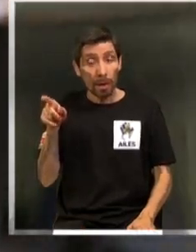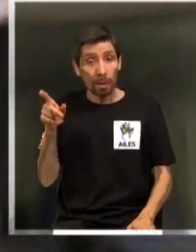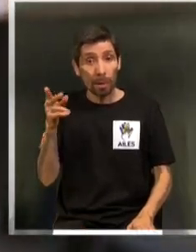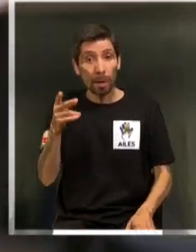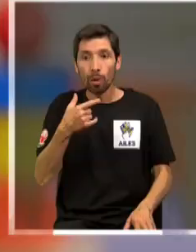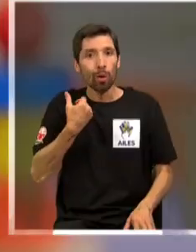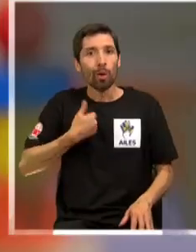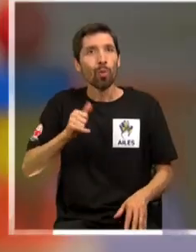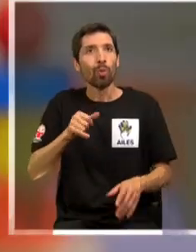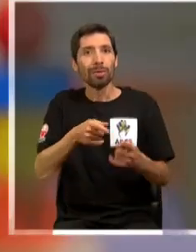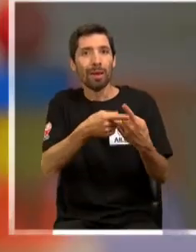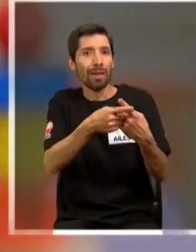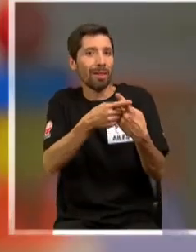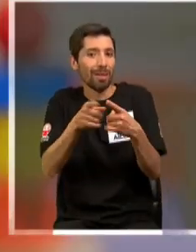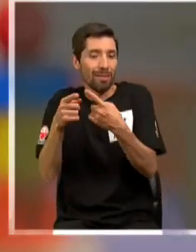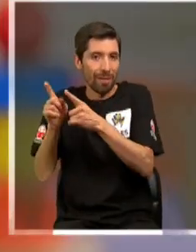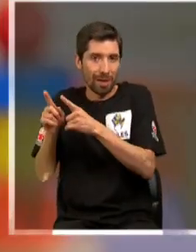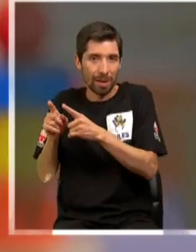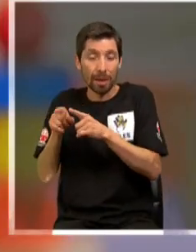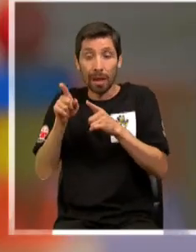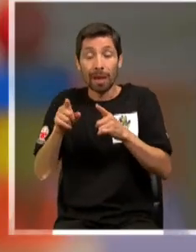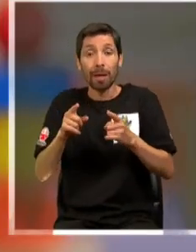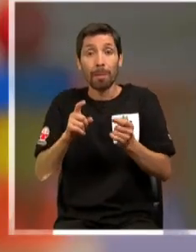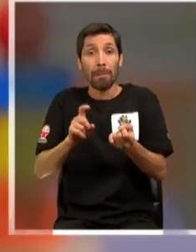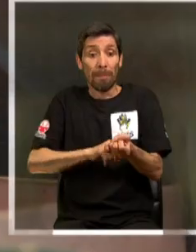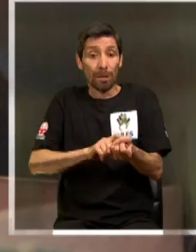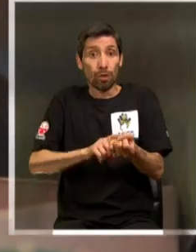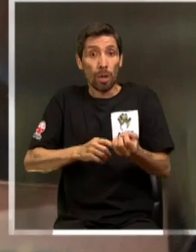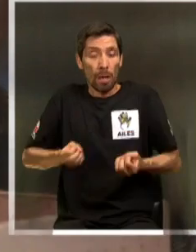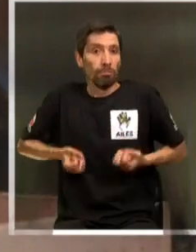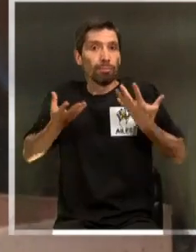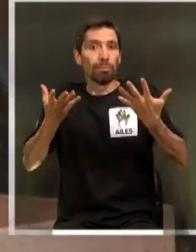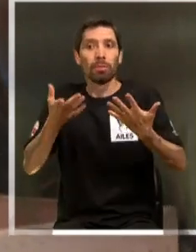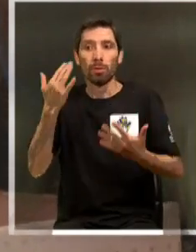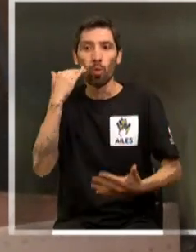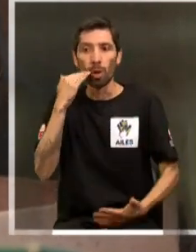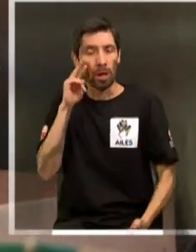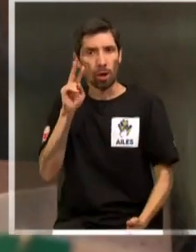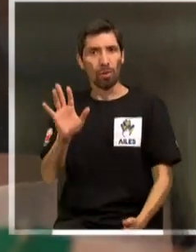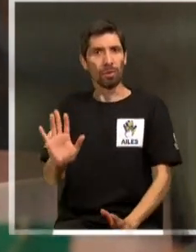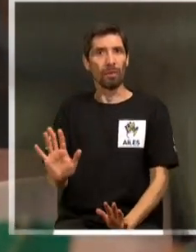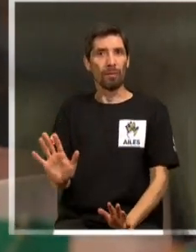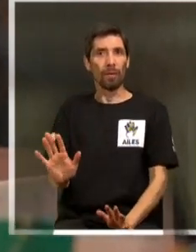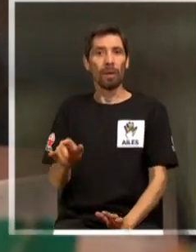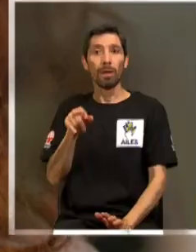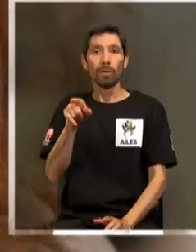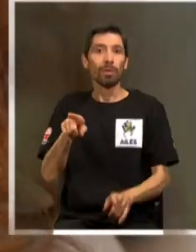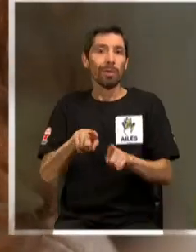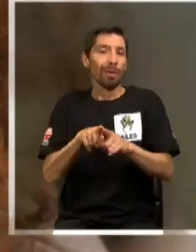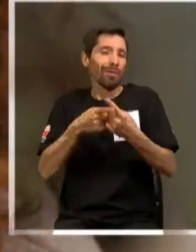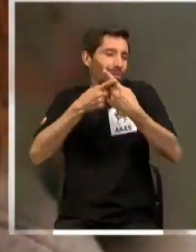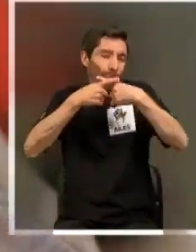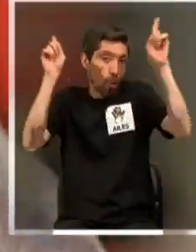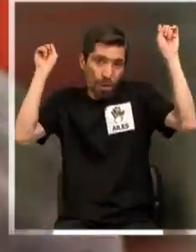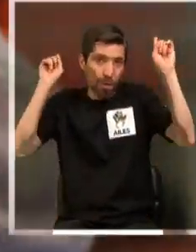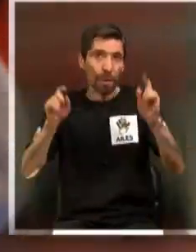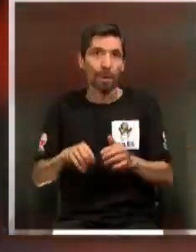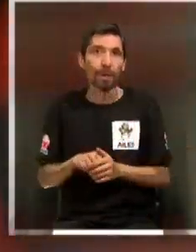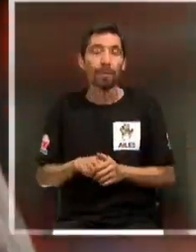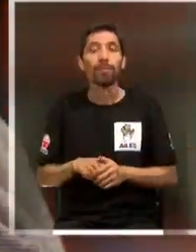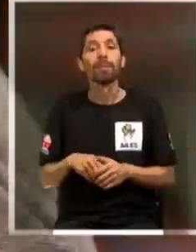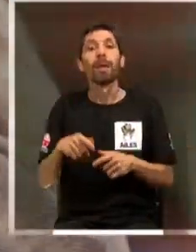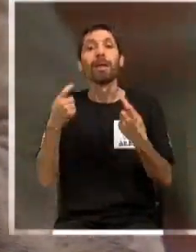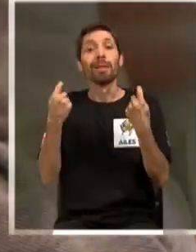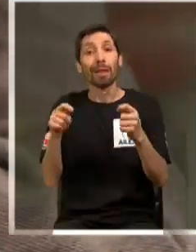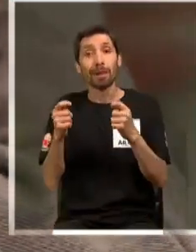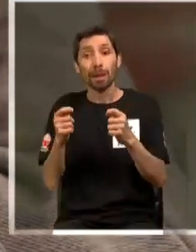y él tiene una personalidad muy extrovertida que poco se ve en un niño. Por lo tanto, sale de la norma. Si bien trataron de